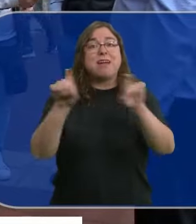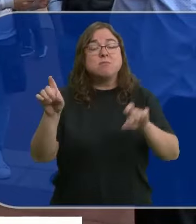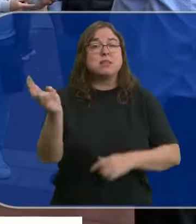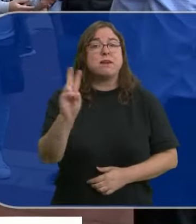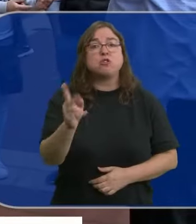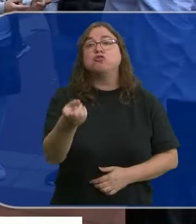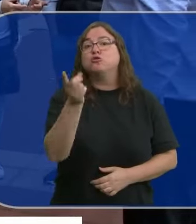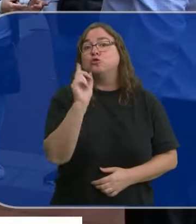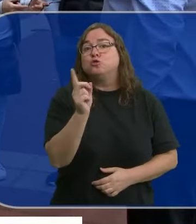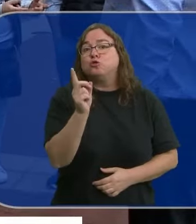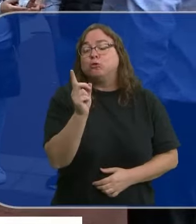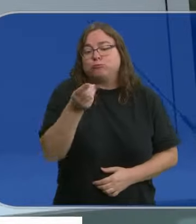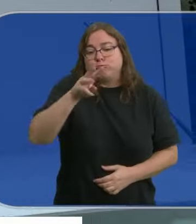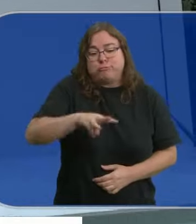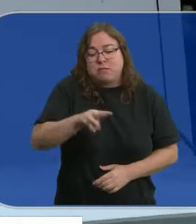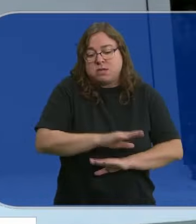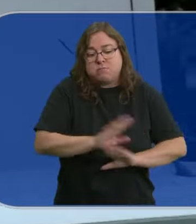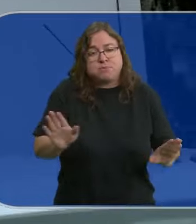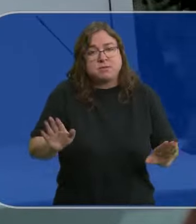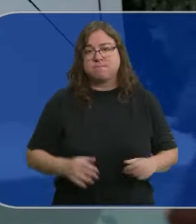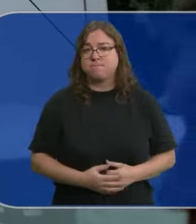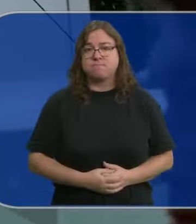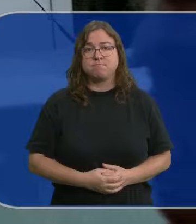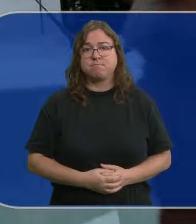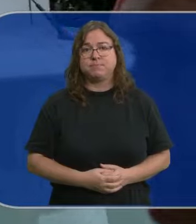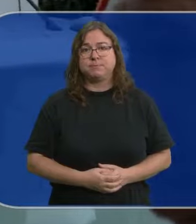Valladolid tan solo le quedarían tres meses de funcionamiento.